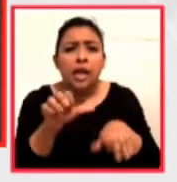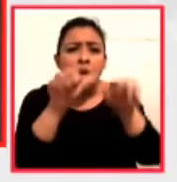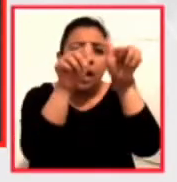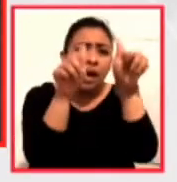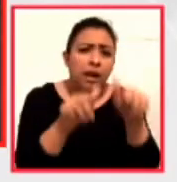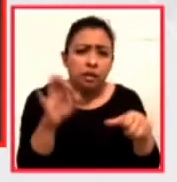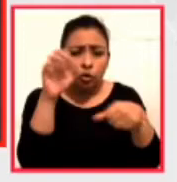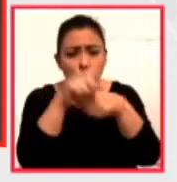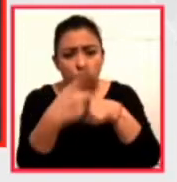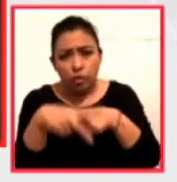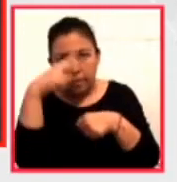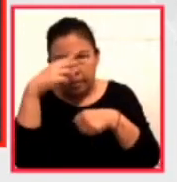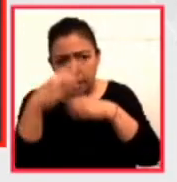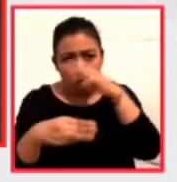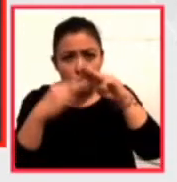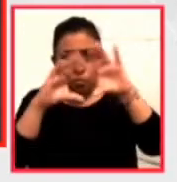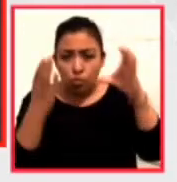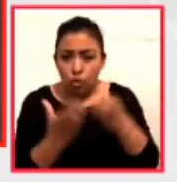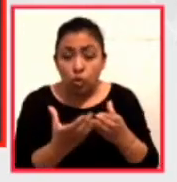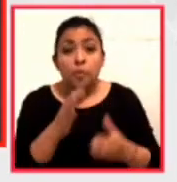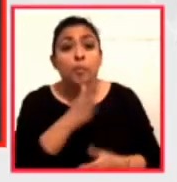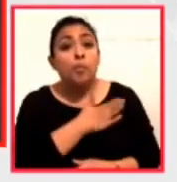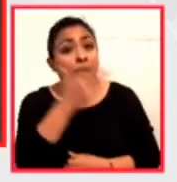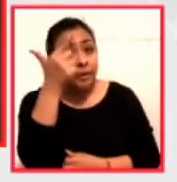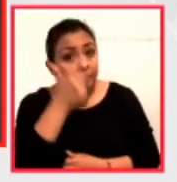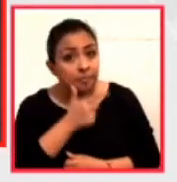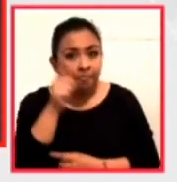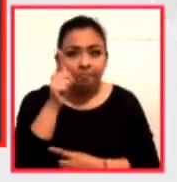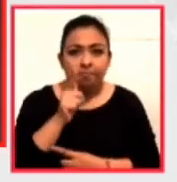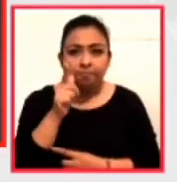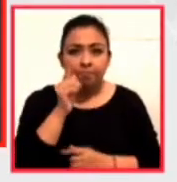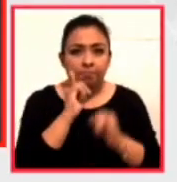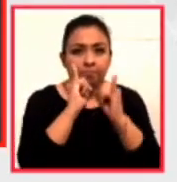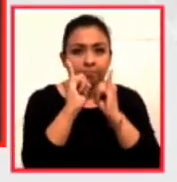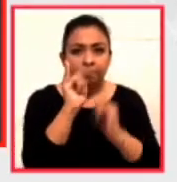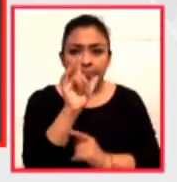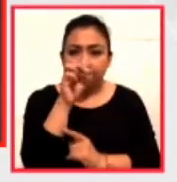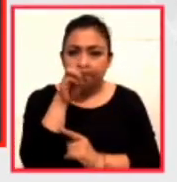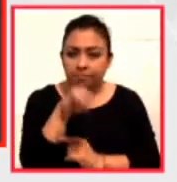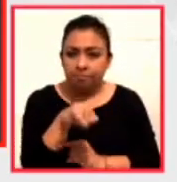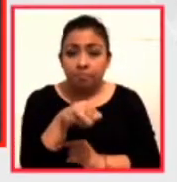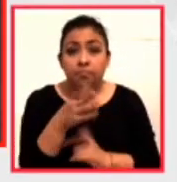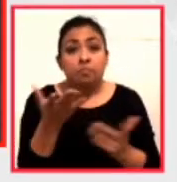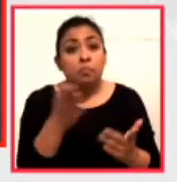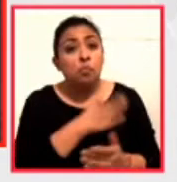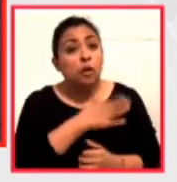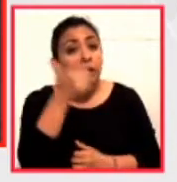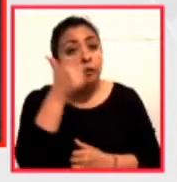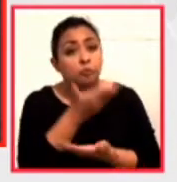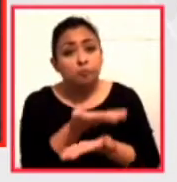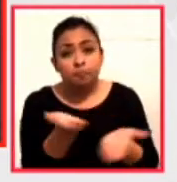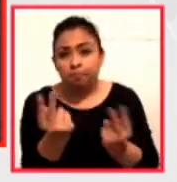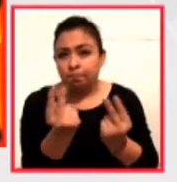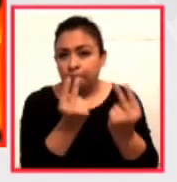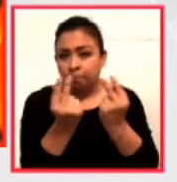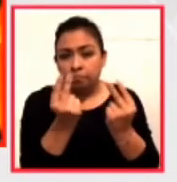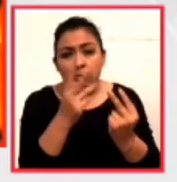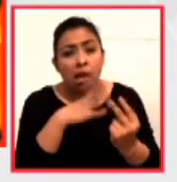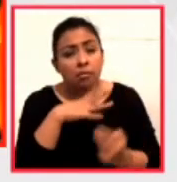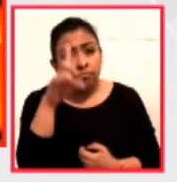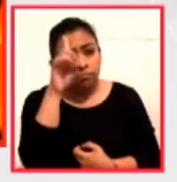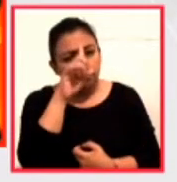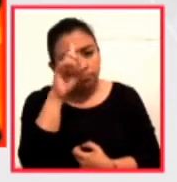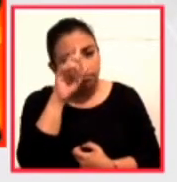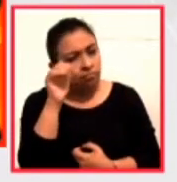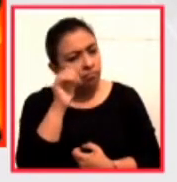de México y el mundo. Muy buenas noches a Laura Regis en la traducción de lenguas de seña mexicana y muy buenas noches a todos ustedes. Con la recomendación de